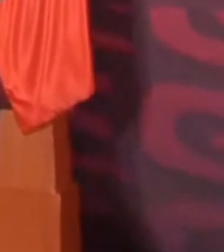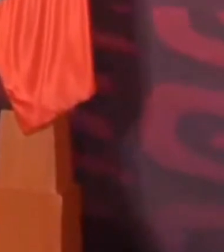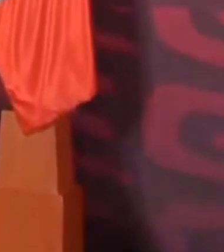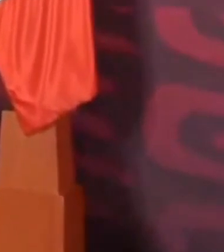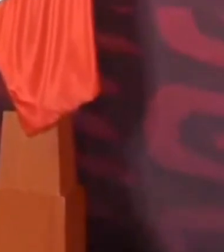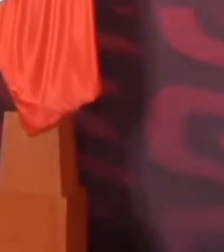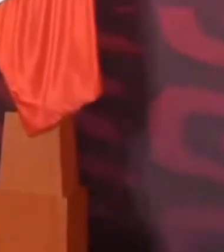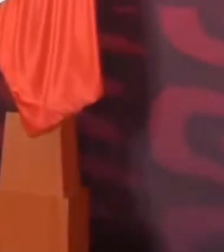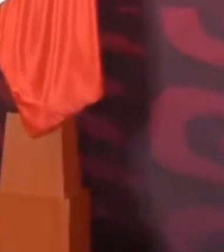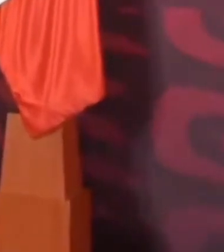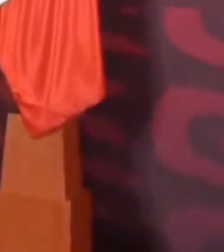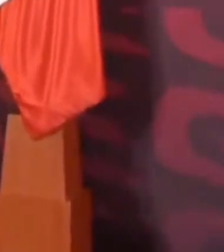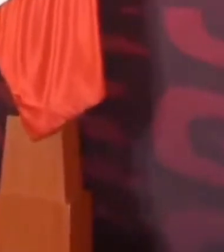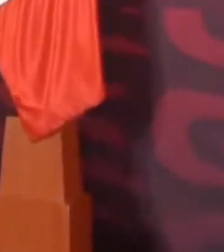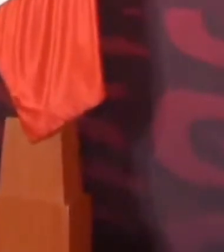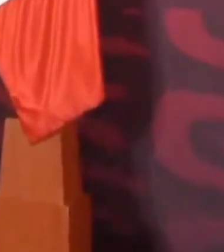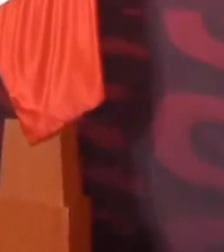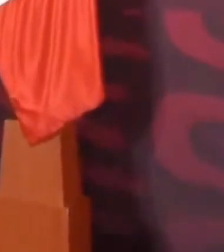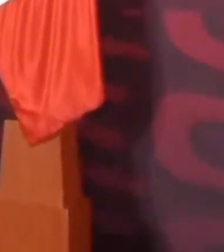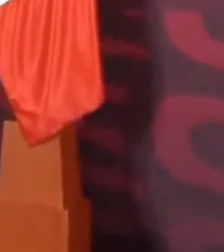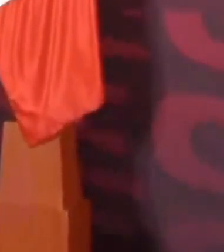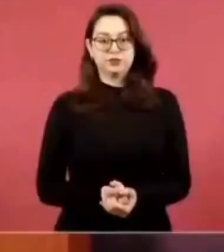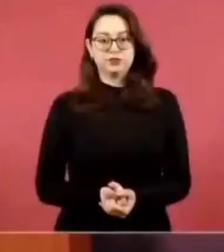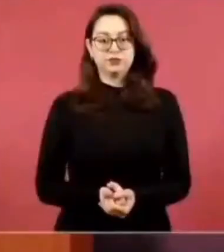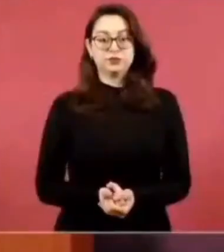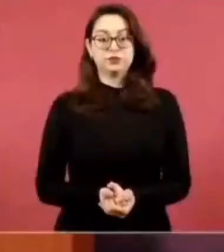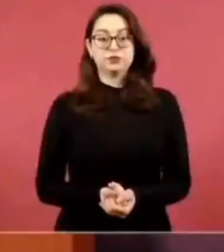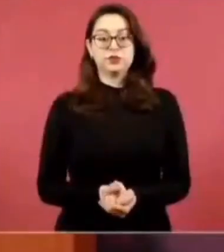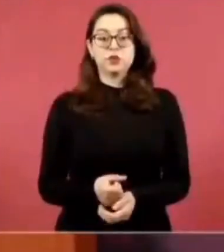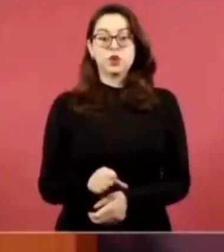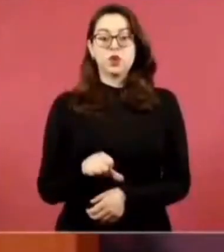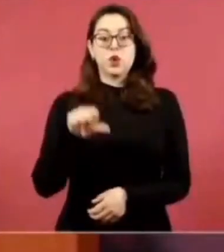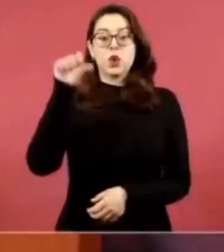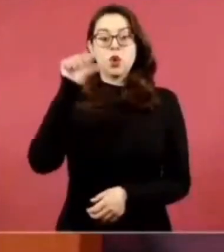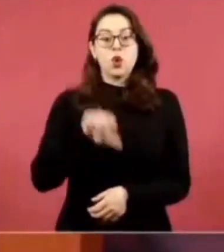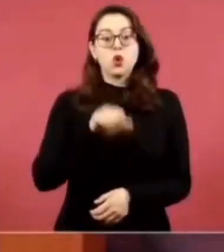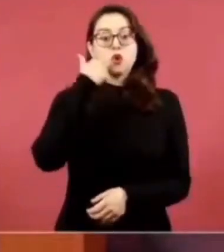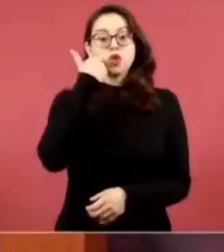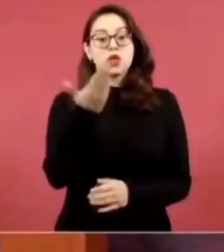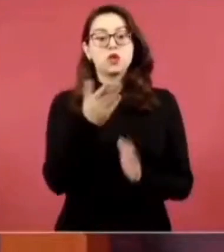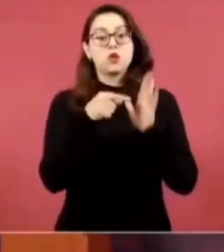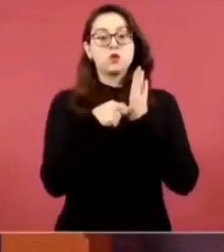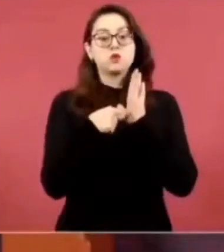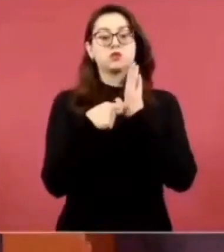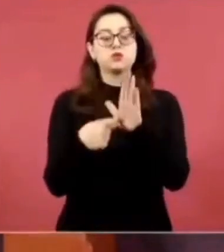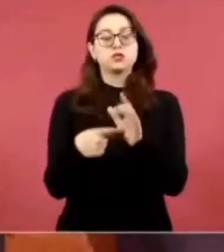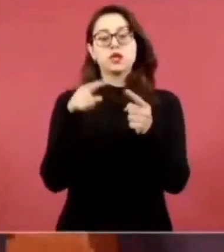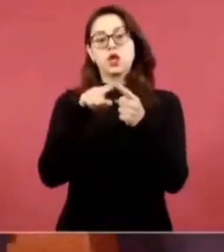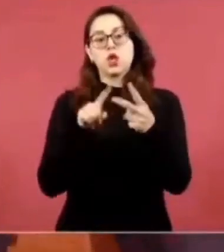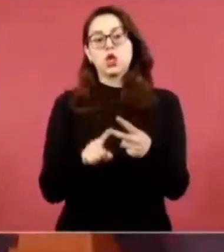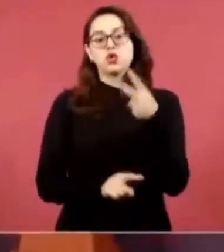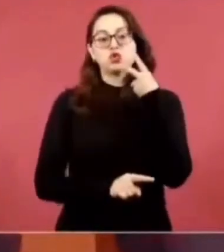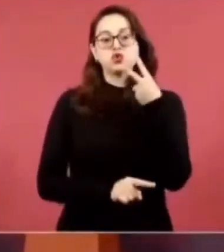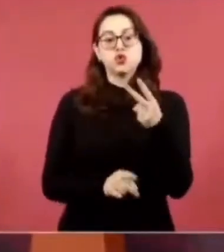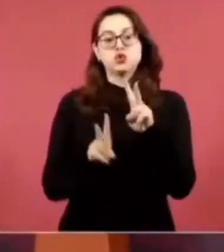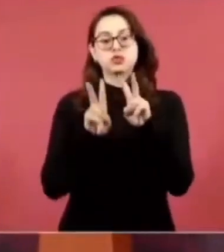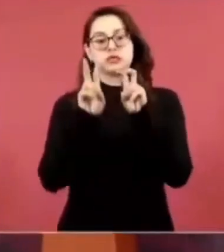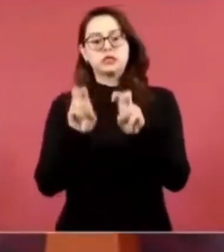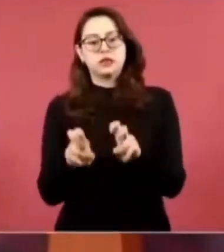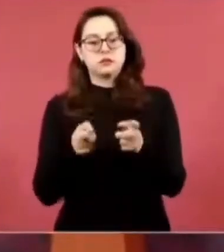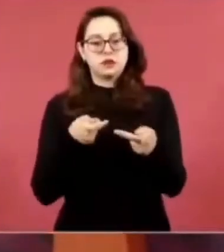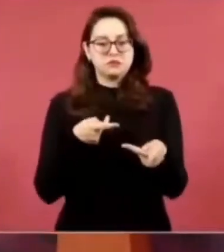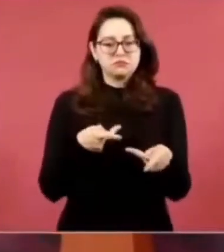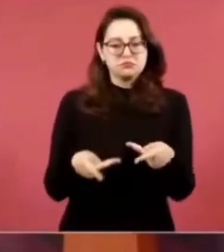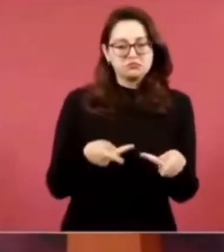dos planes que se están realizando. Uno, todo lo que tiene que ver con las carreteras